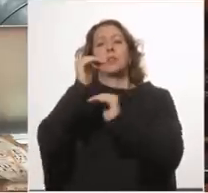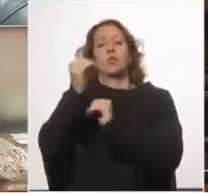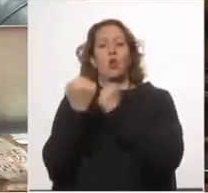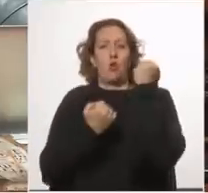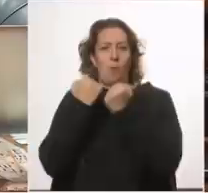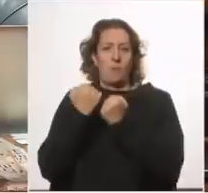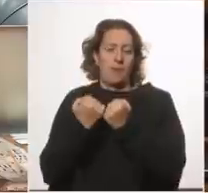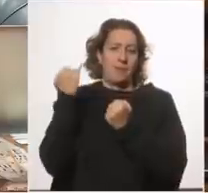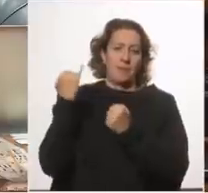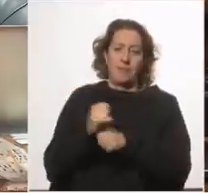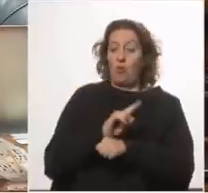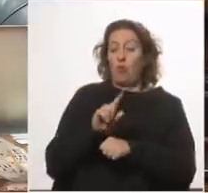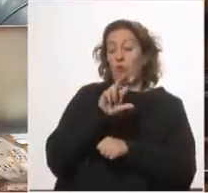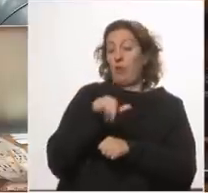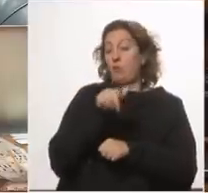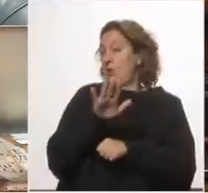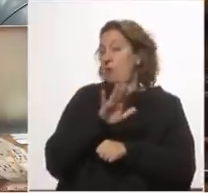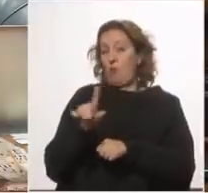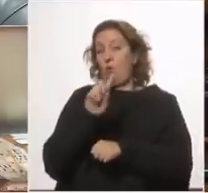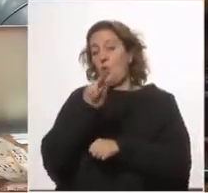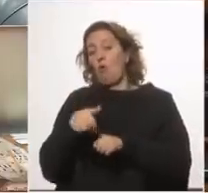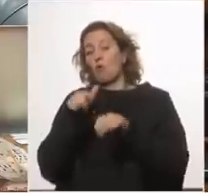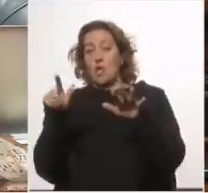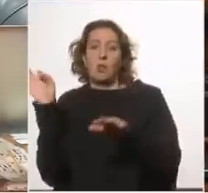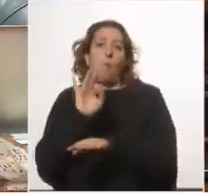de 3.5 sube 2.7 o menos?